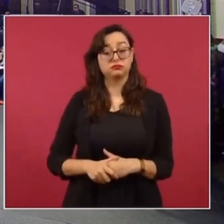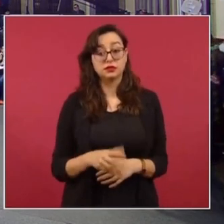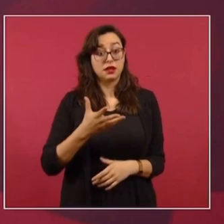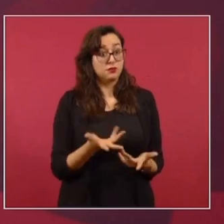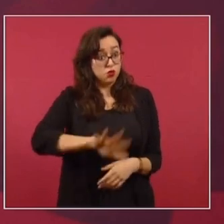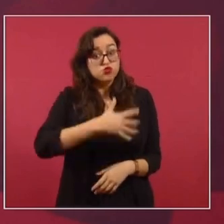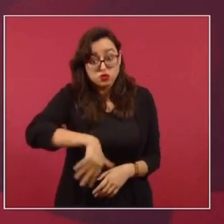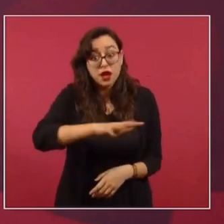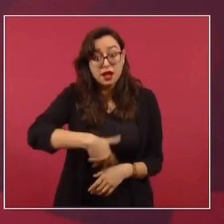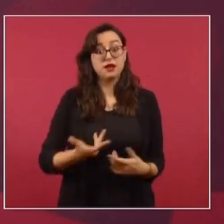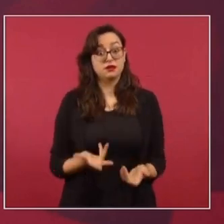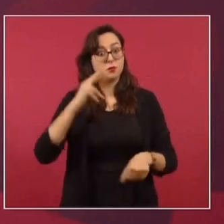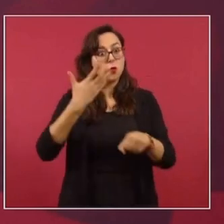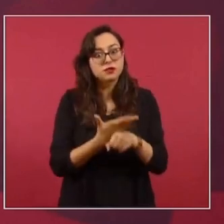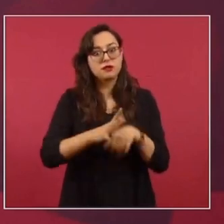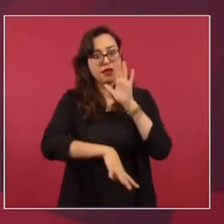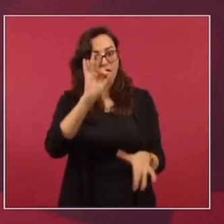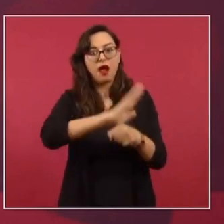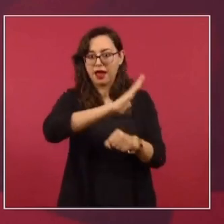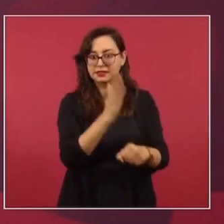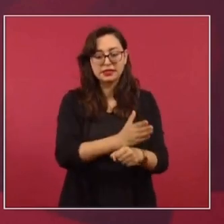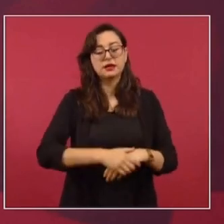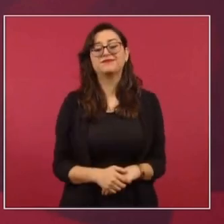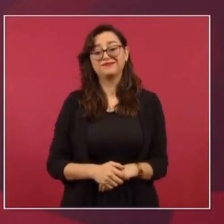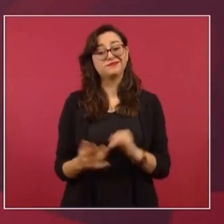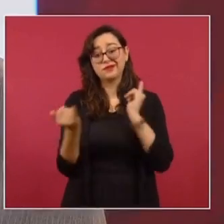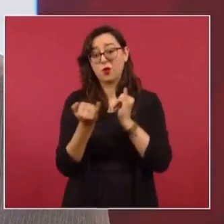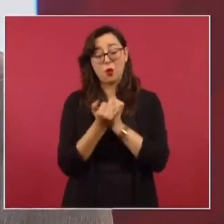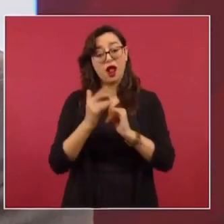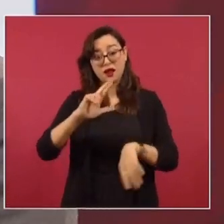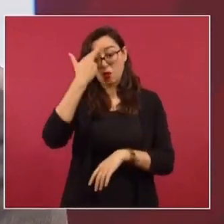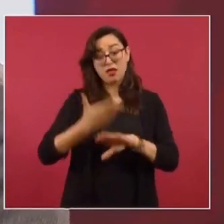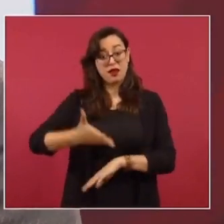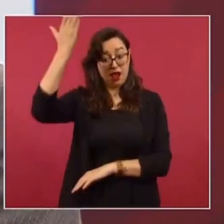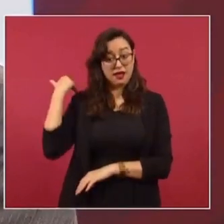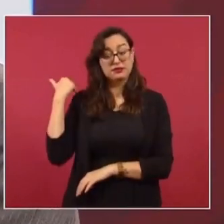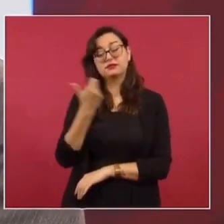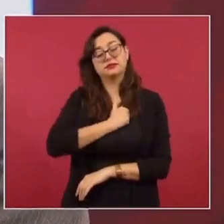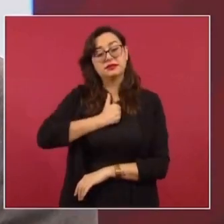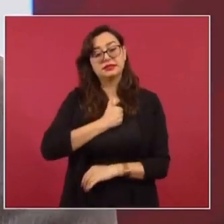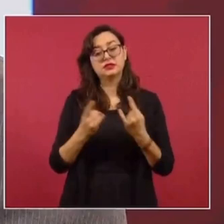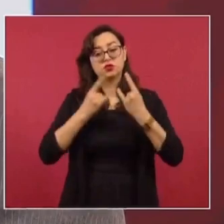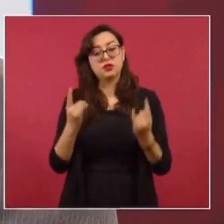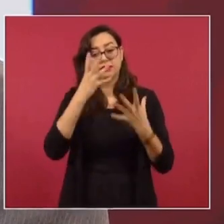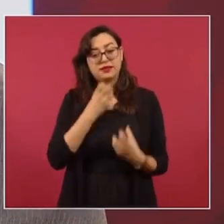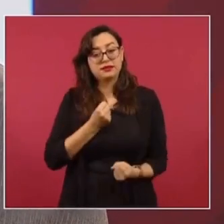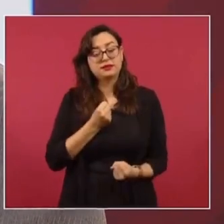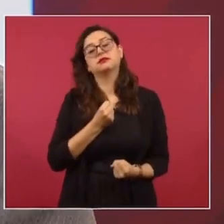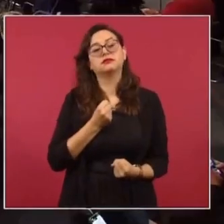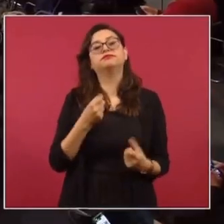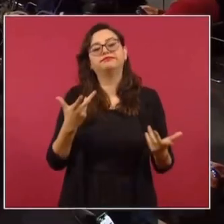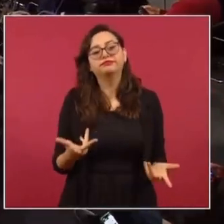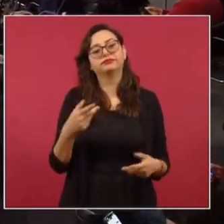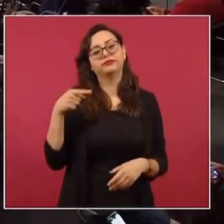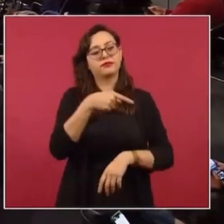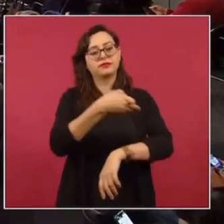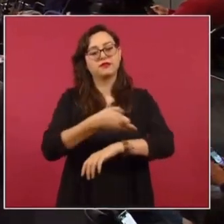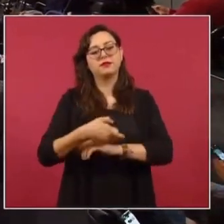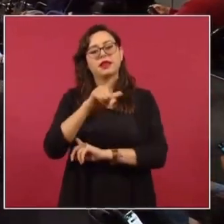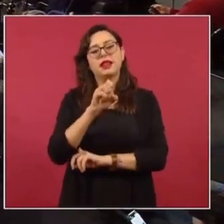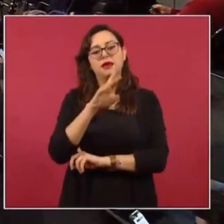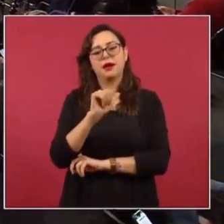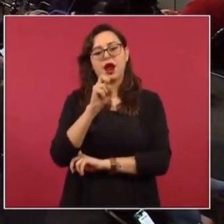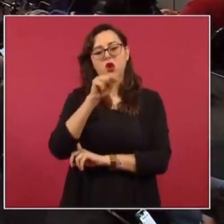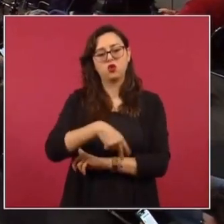como se hizo cuando lamentablemente asesinaron a mujeres, niños en